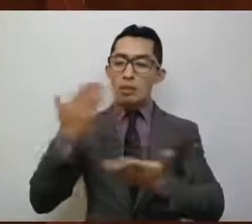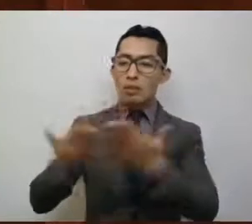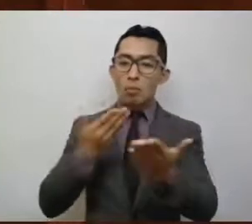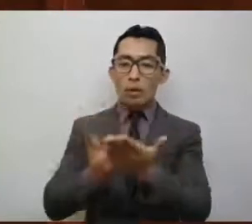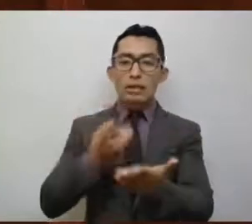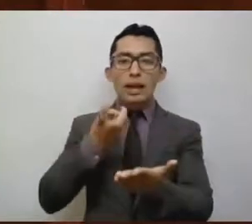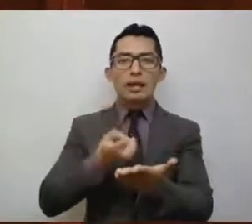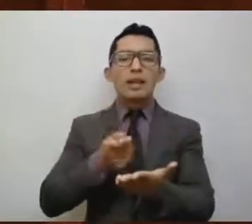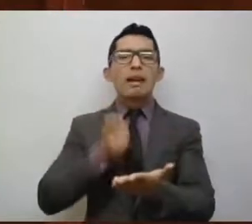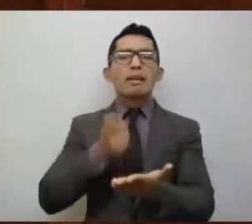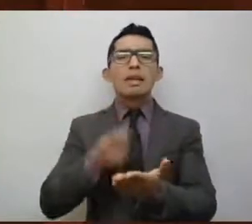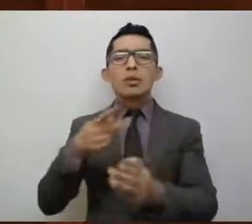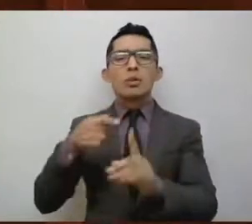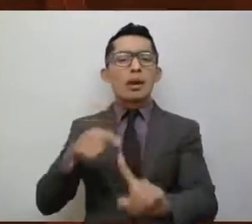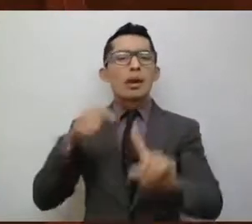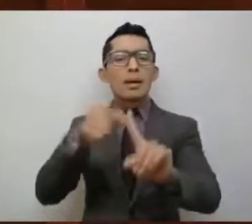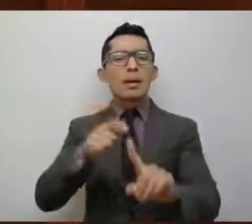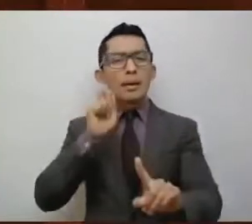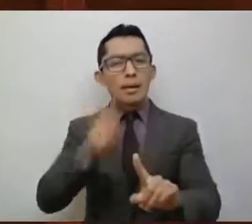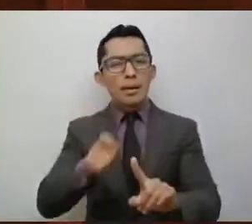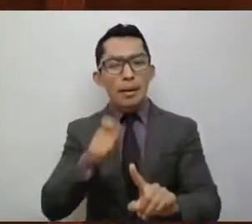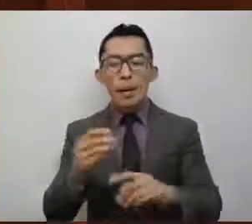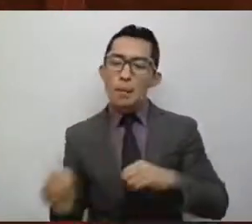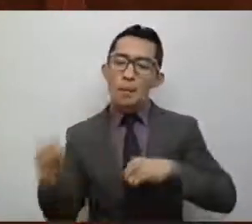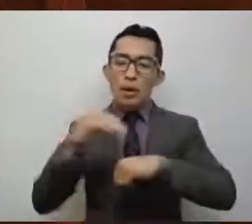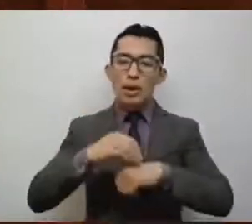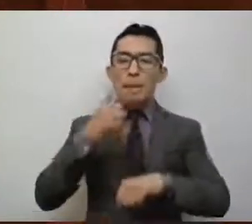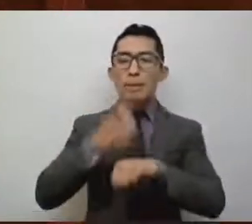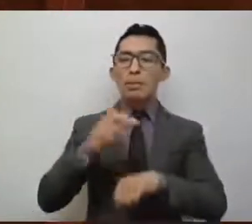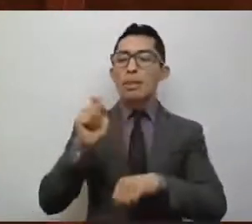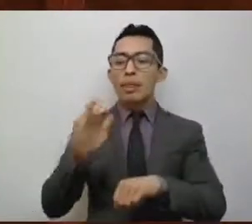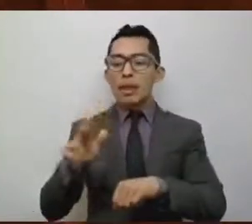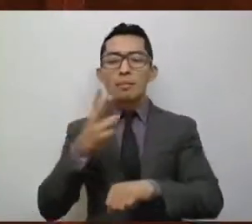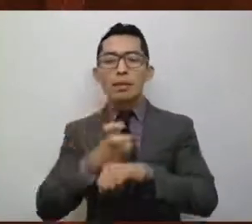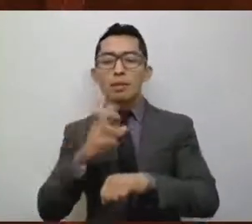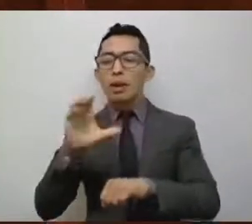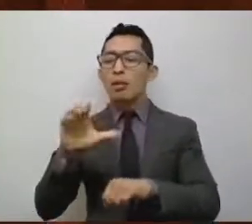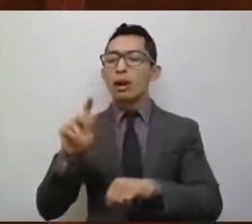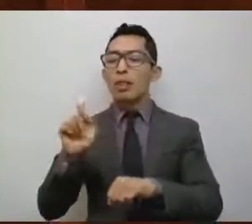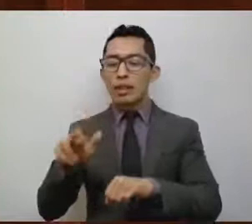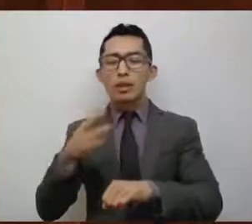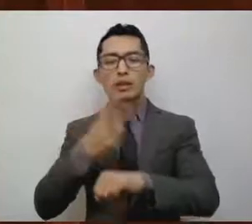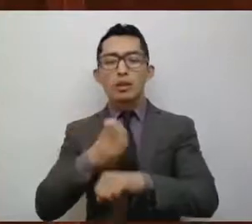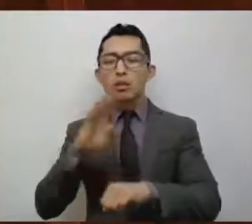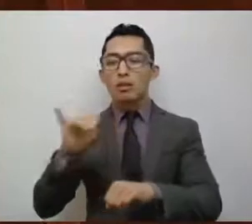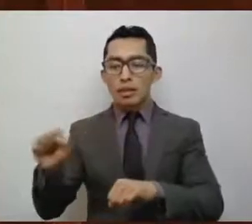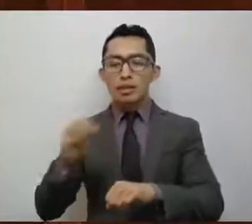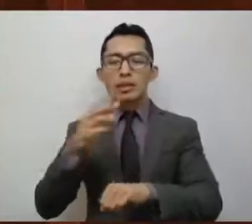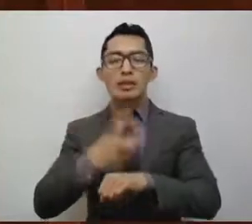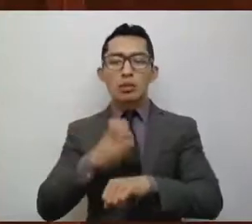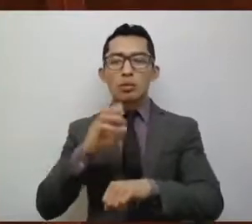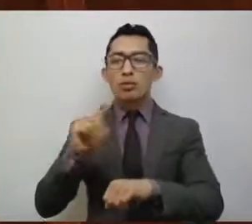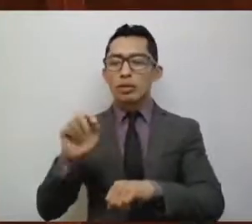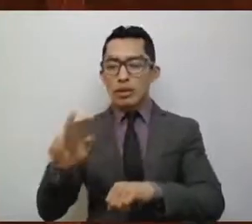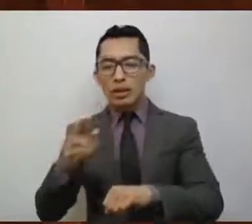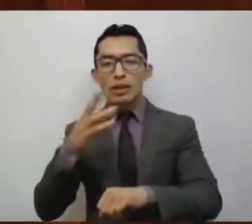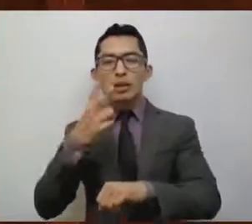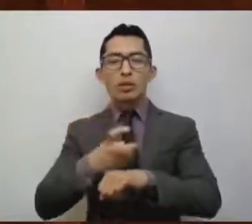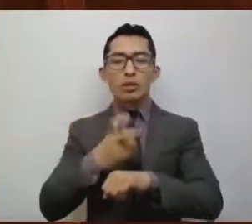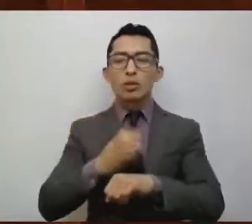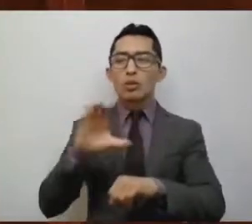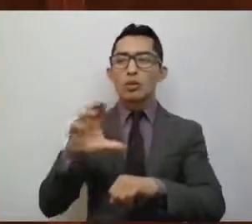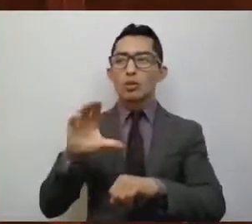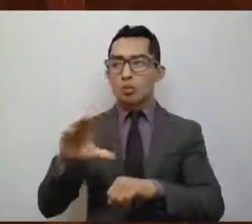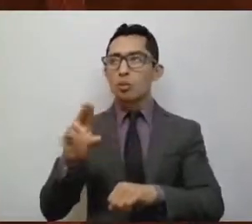por objeto adicionar las fracciones primer ter, primer cuáter, segunda bis, segunda ter, segunda cuáter al artículo